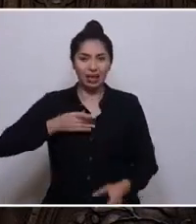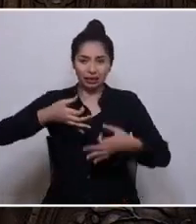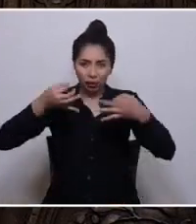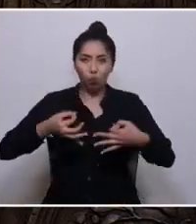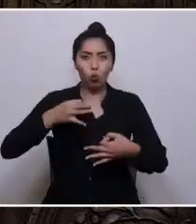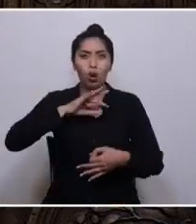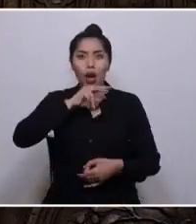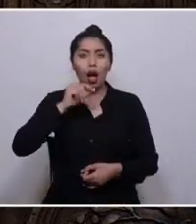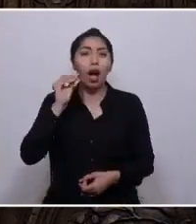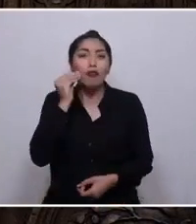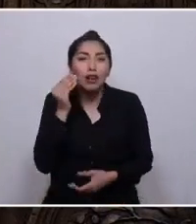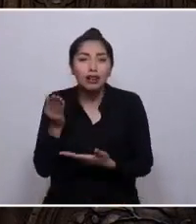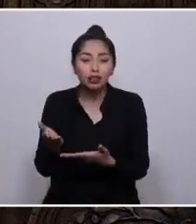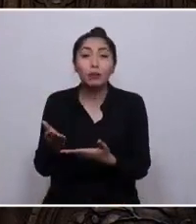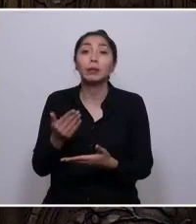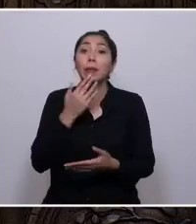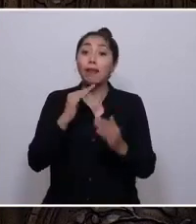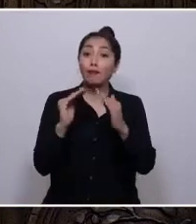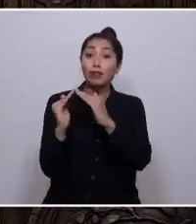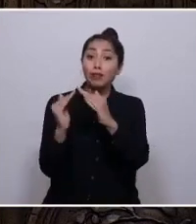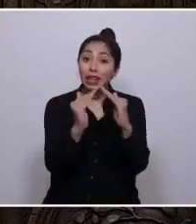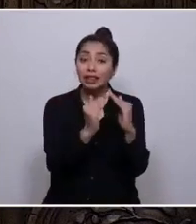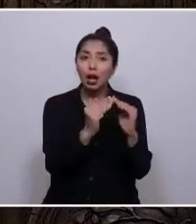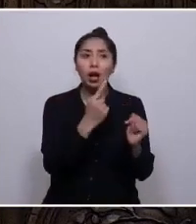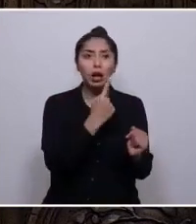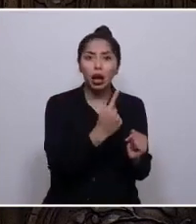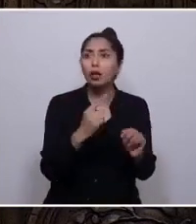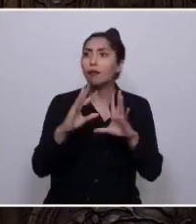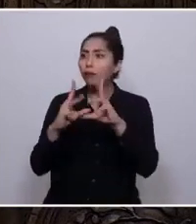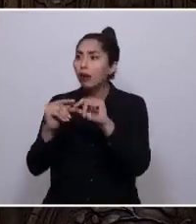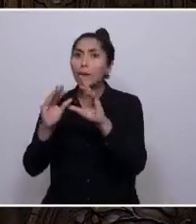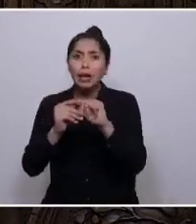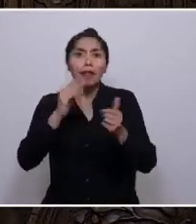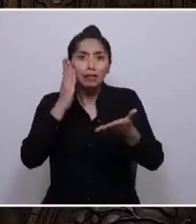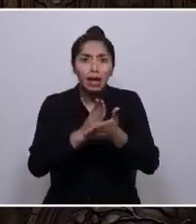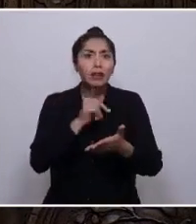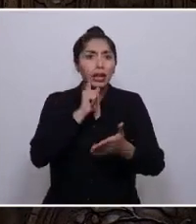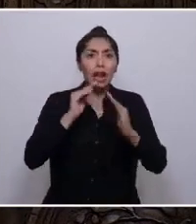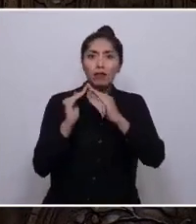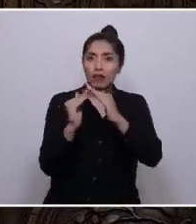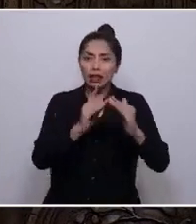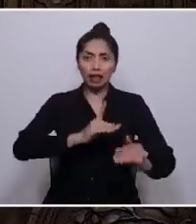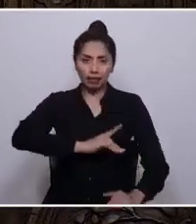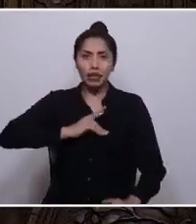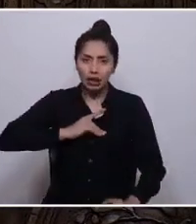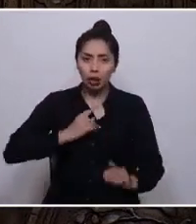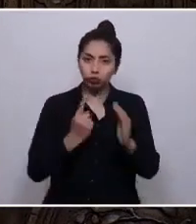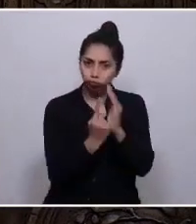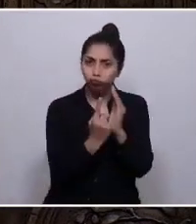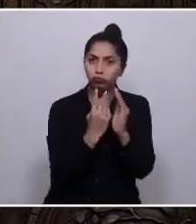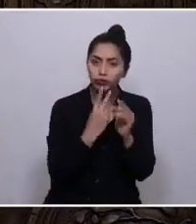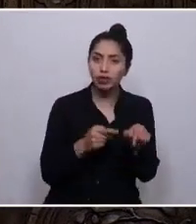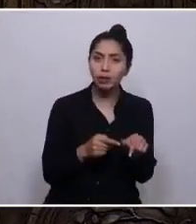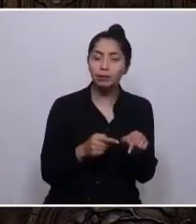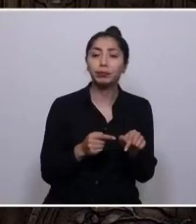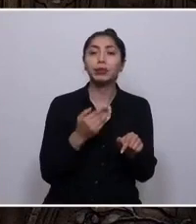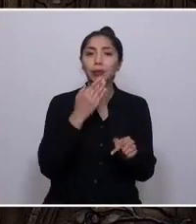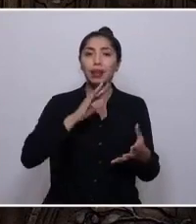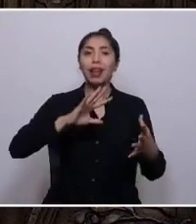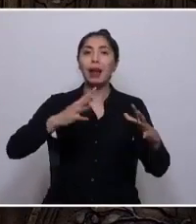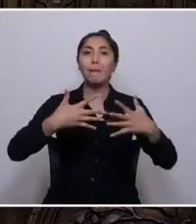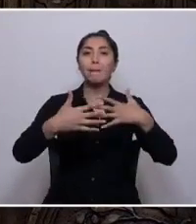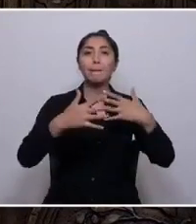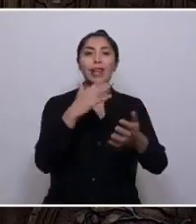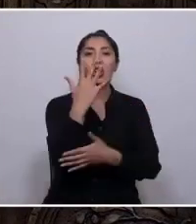Vivienda, cada familia requiere contar mínimamente con una vivienda digna donde habitar. Y medio ambiente, necesitamos